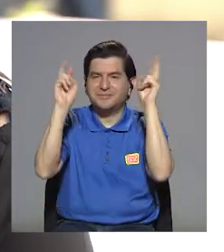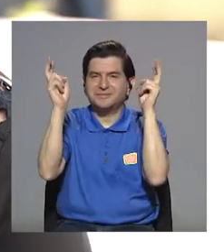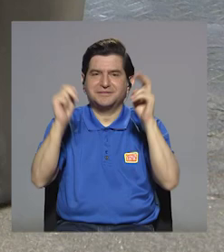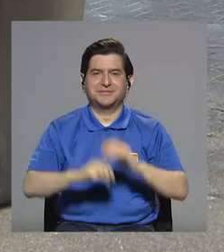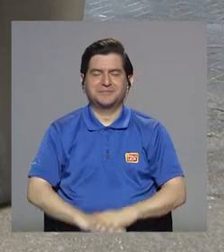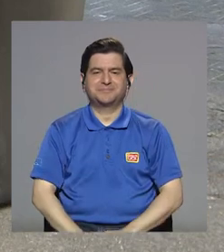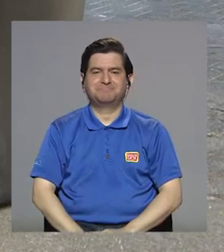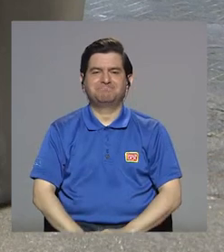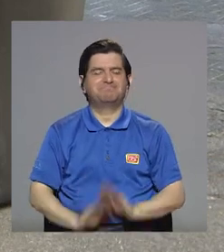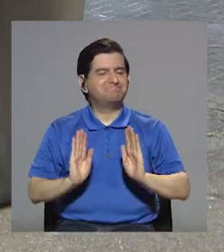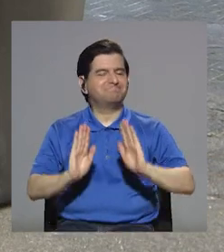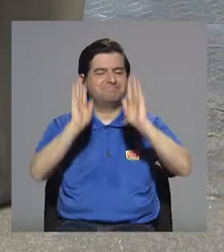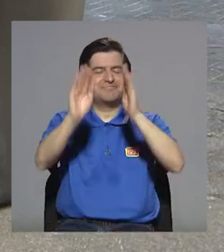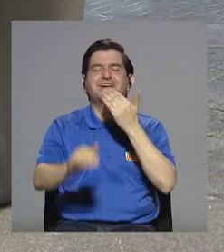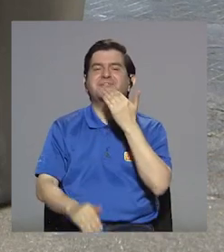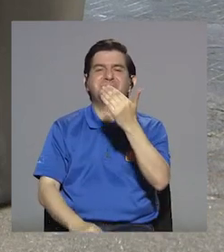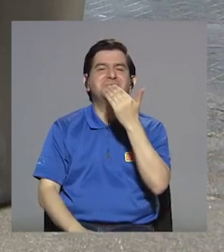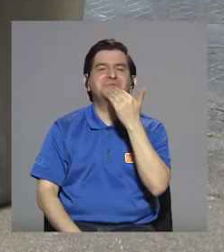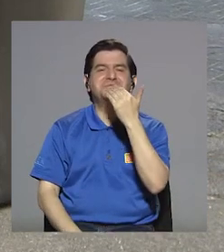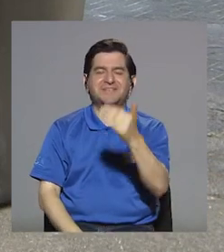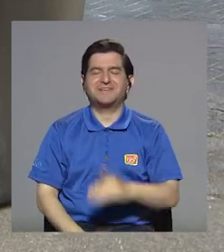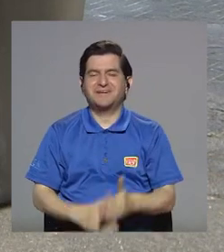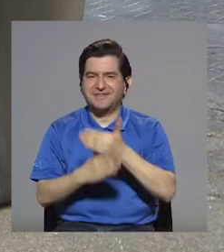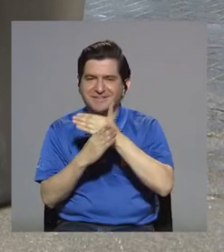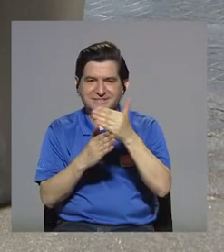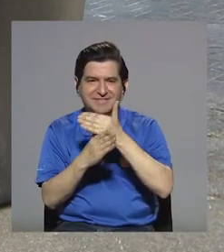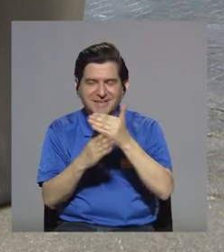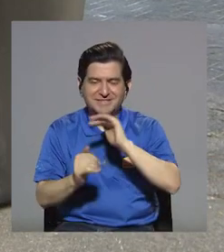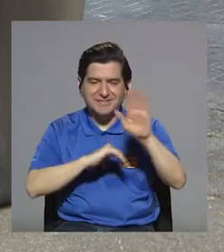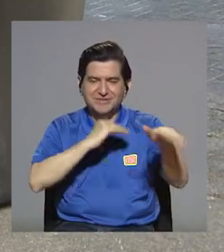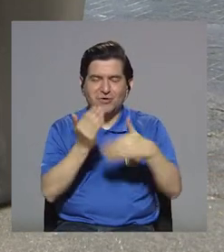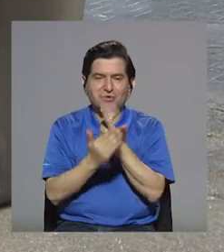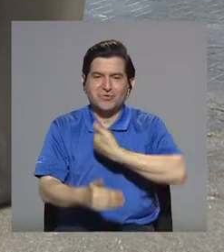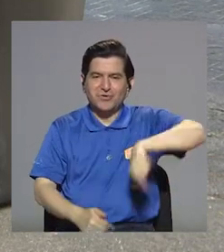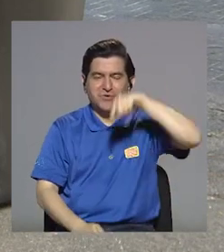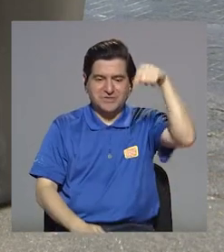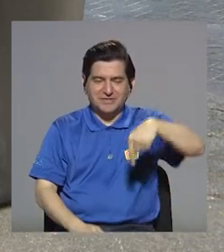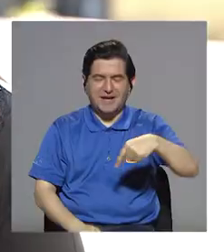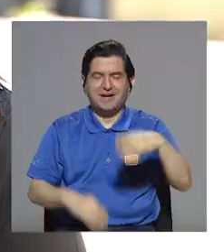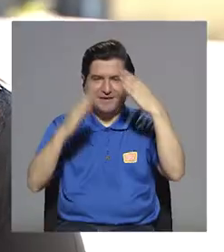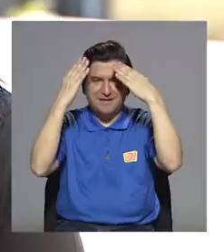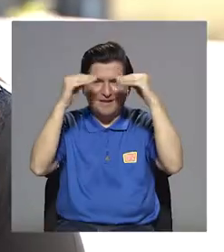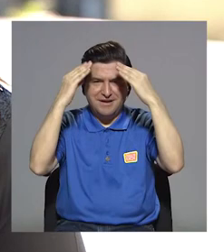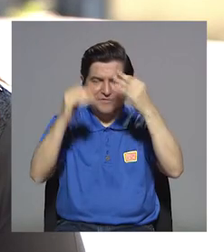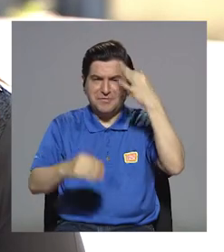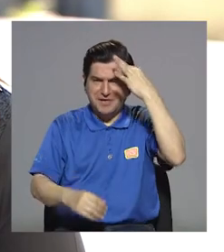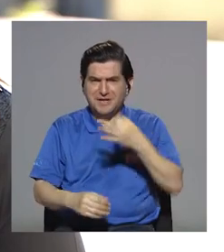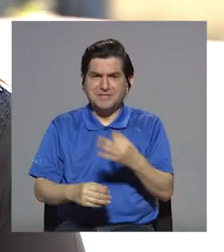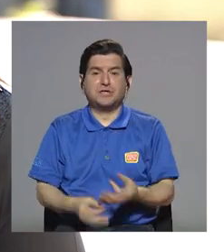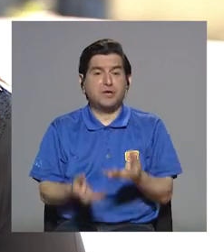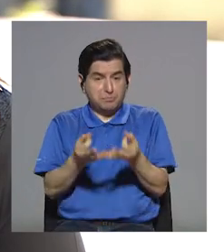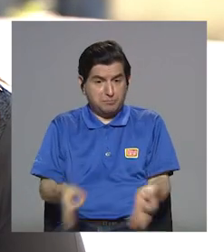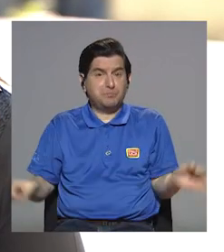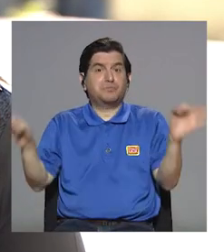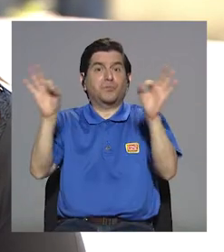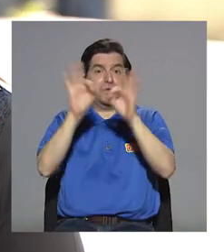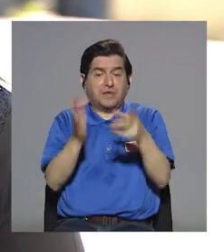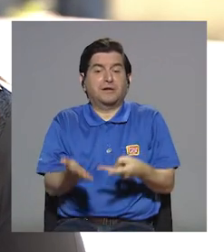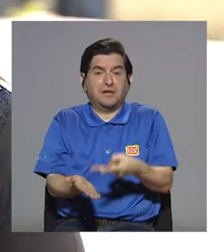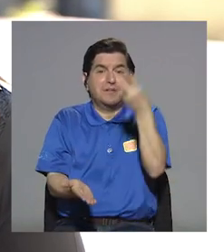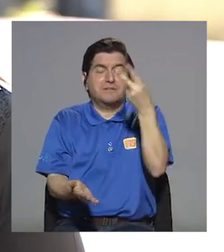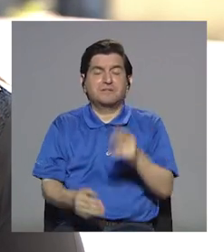un poco sobre el tema. Ok, genial. Muchísimas gracias, entonces, por compartir con todos nosotros en Vivir Mejor acerca de esta información que me parece muy valiosa,